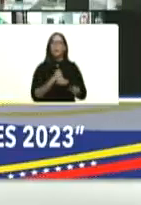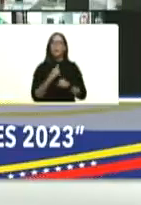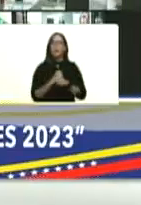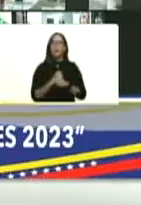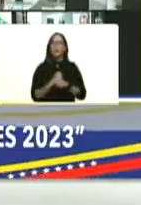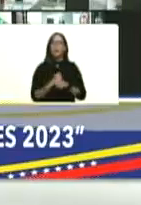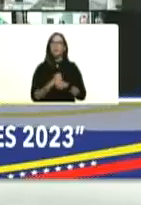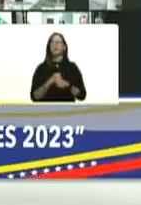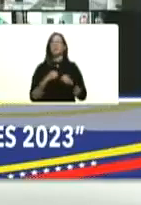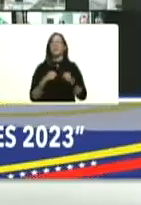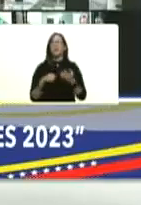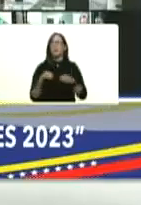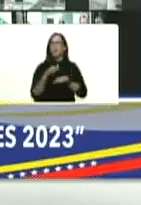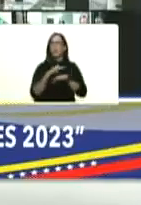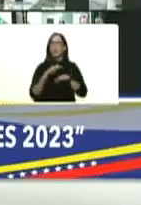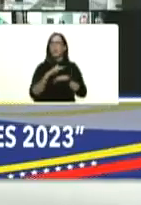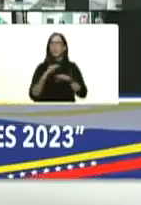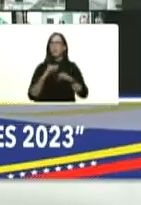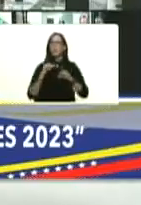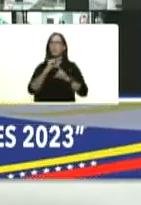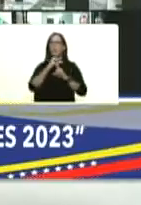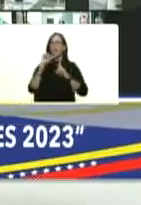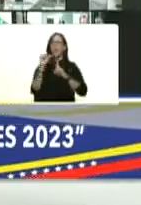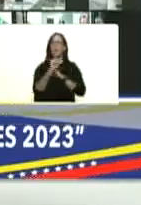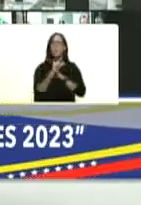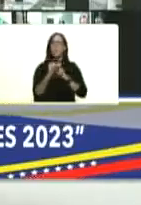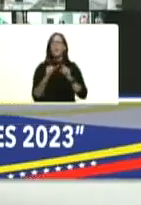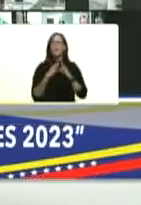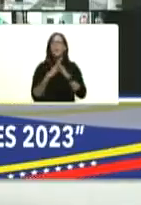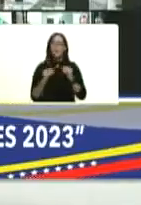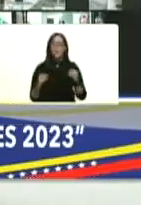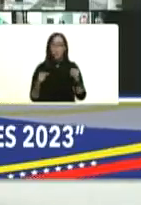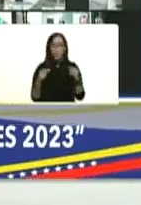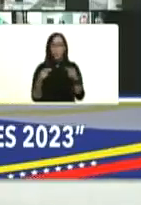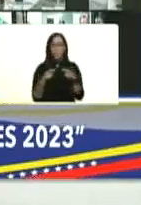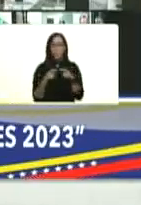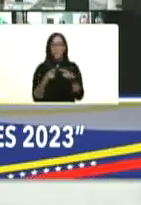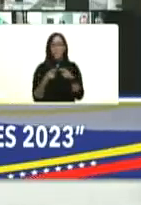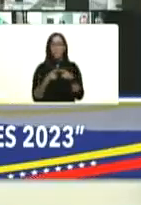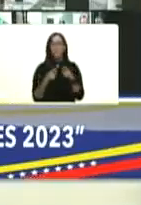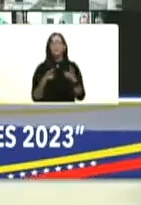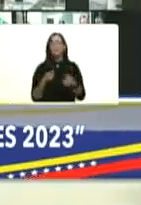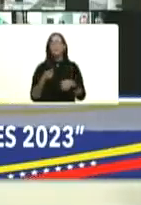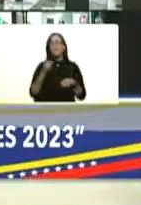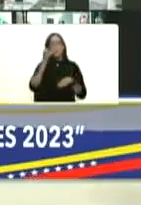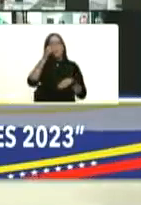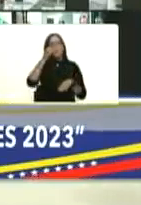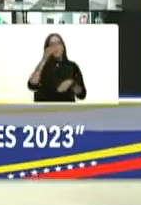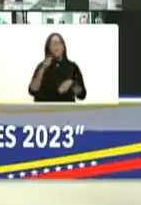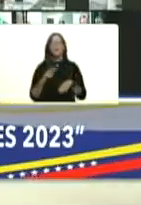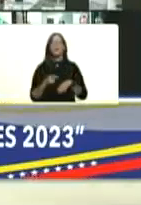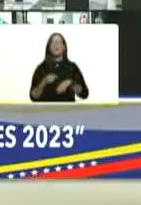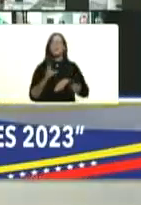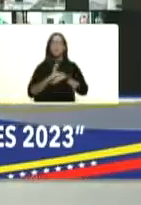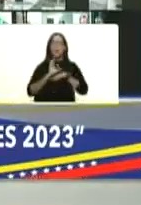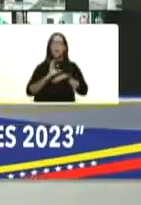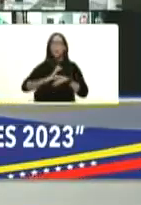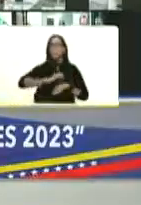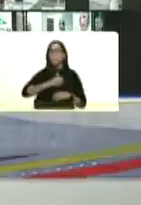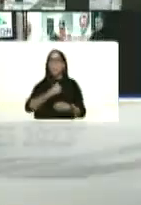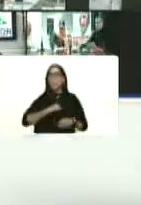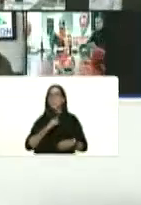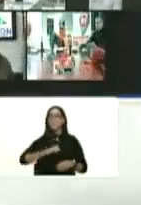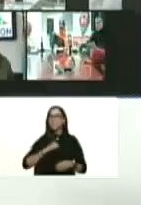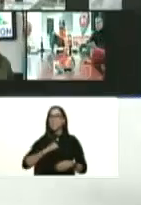ecosocialismo y con todos los organismos de seguridad ciudadana protección civil la policía los bomberos de